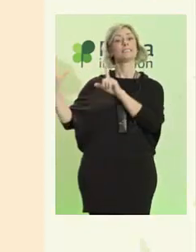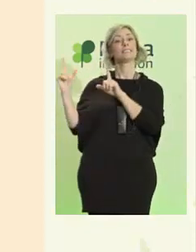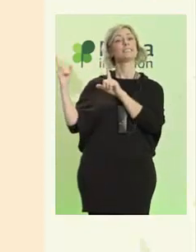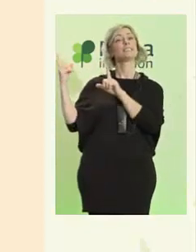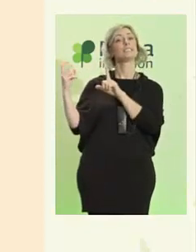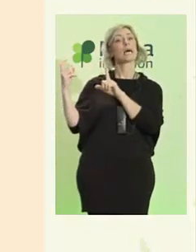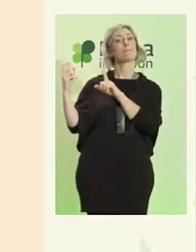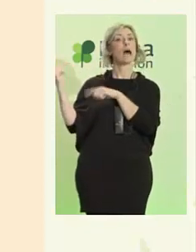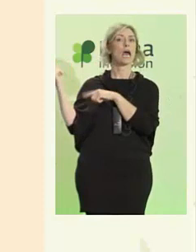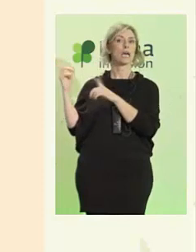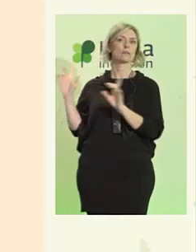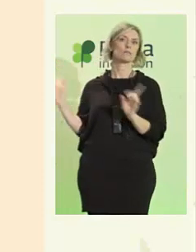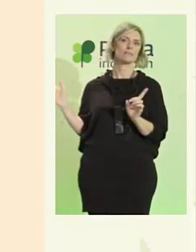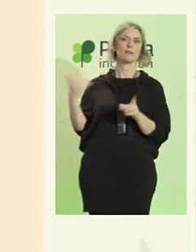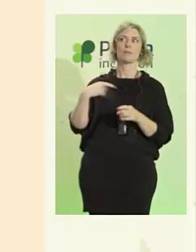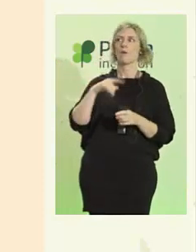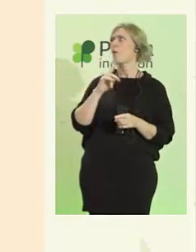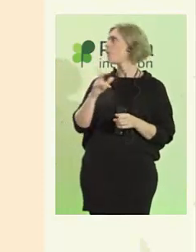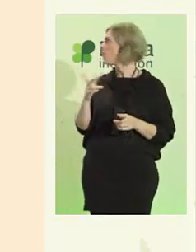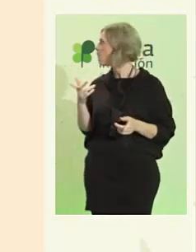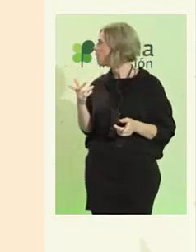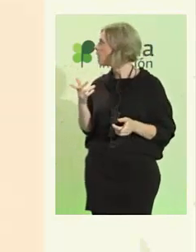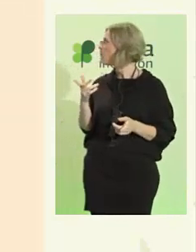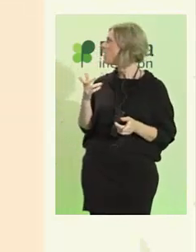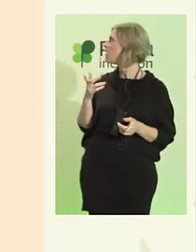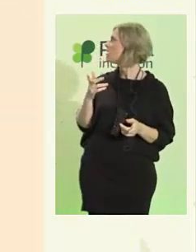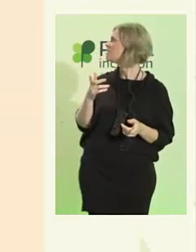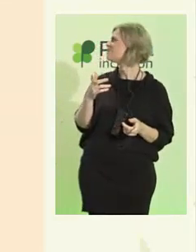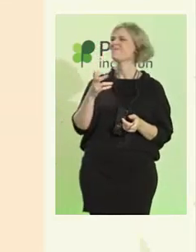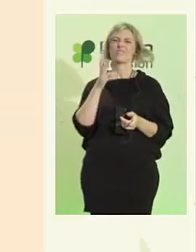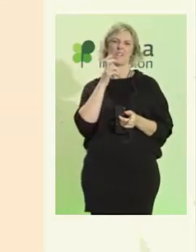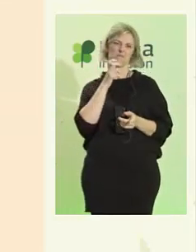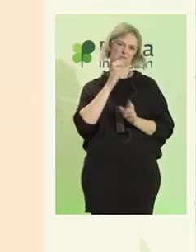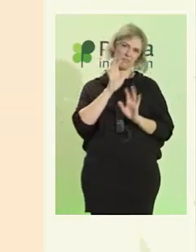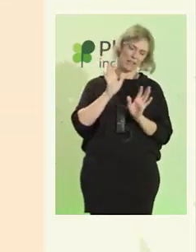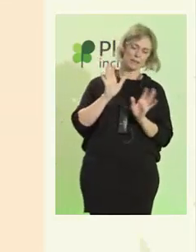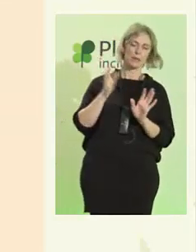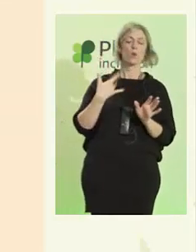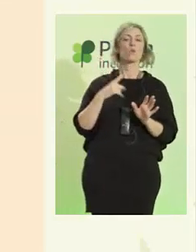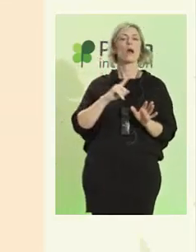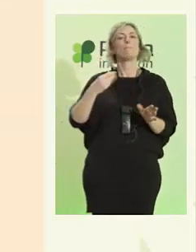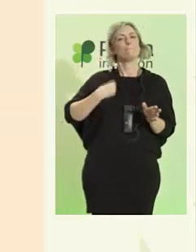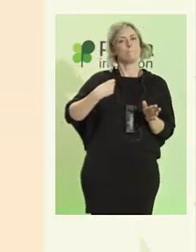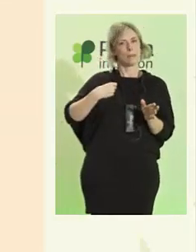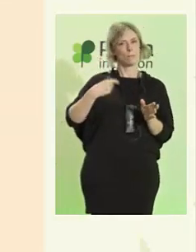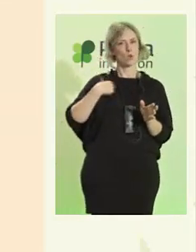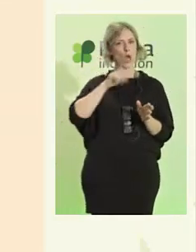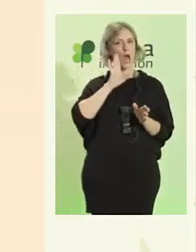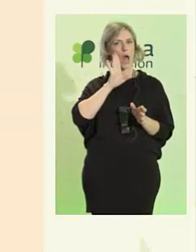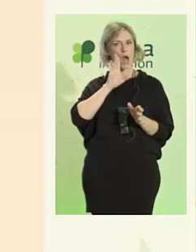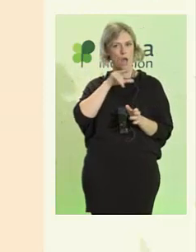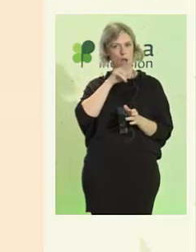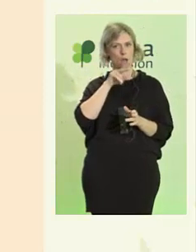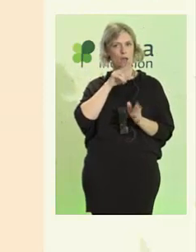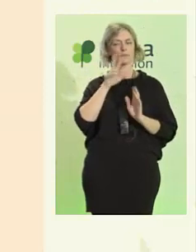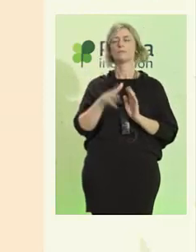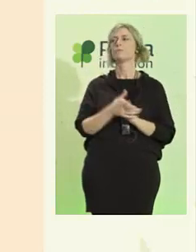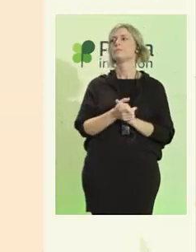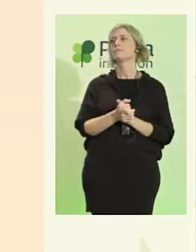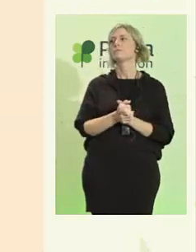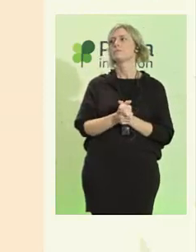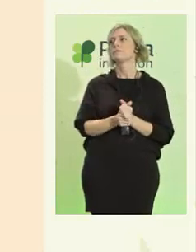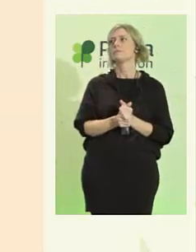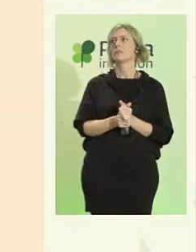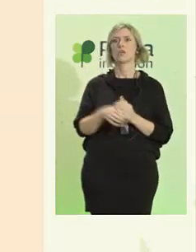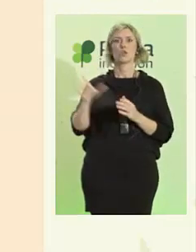poco espantosa, pero bueno, en realidad es un poco lo mismo que estoy queriendo decir. Esto nunca lo he puesto a prueba, se lo